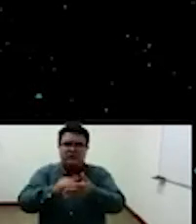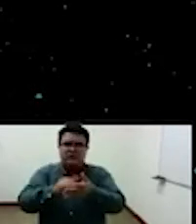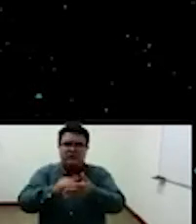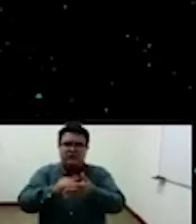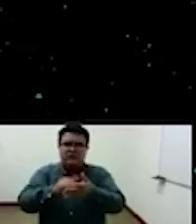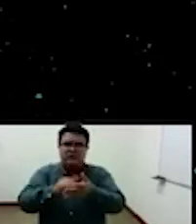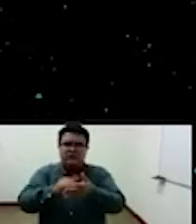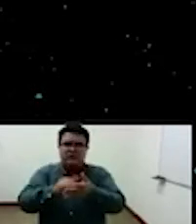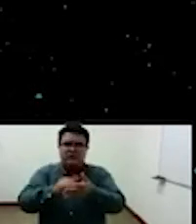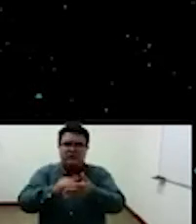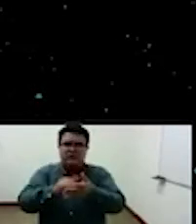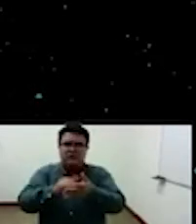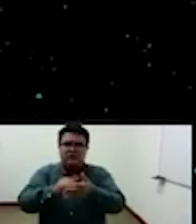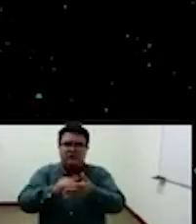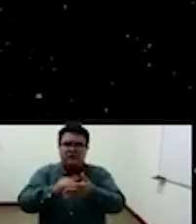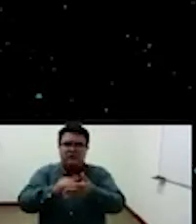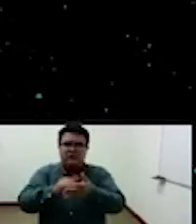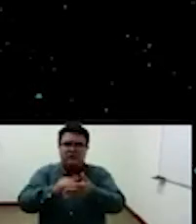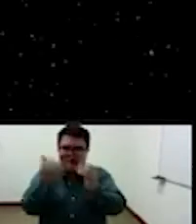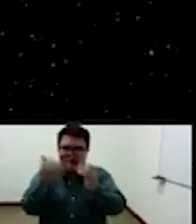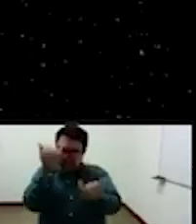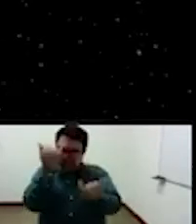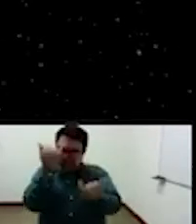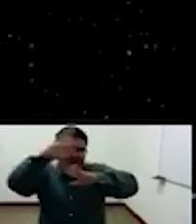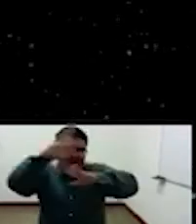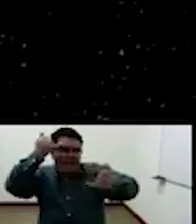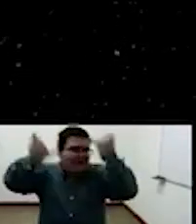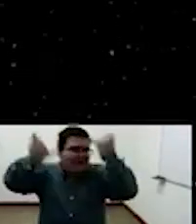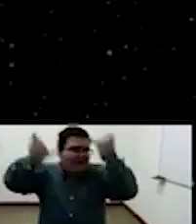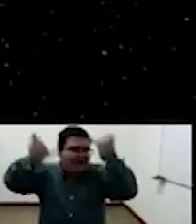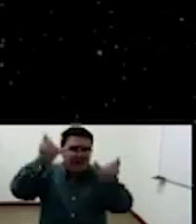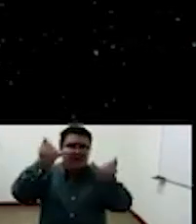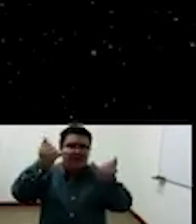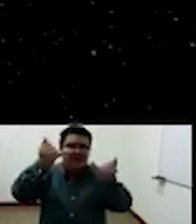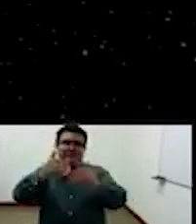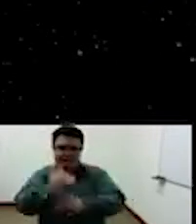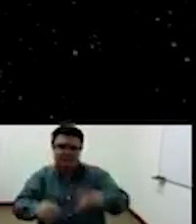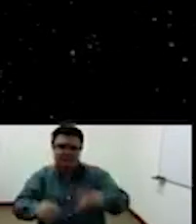podría ser por acá en el tercer momento